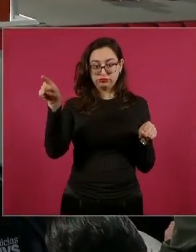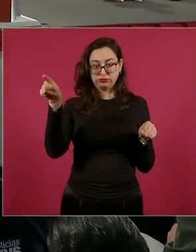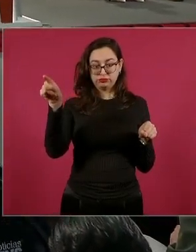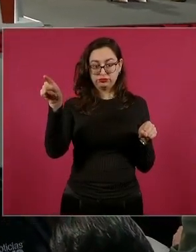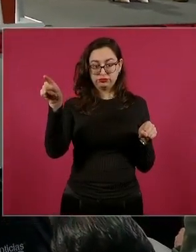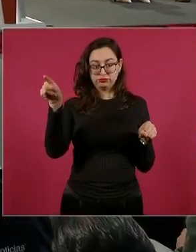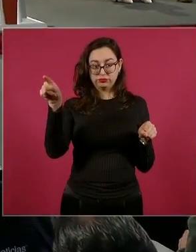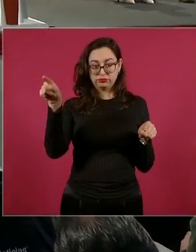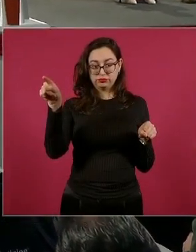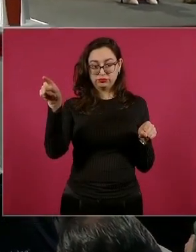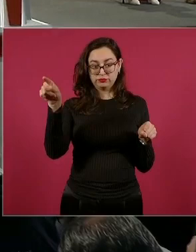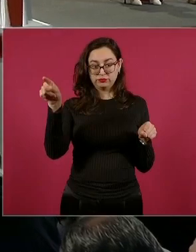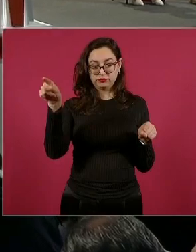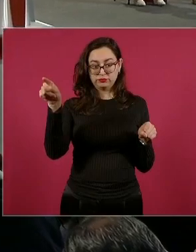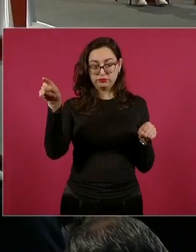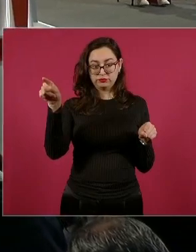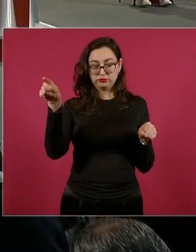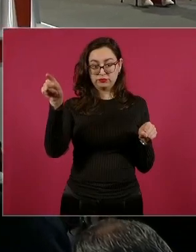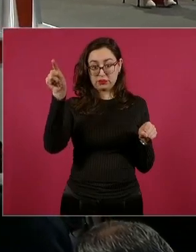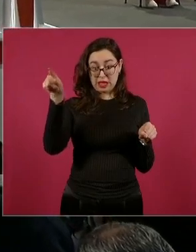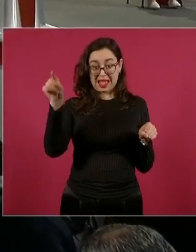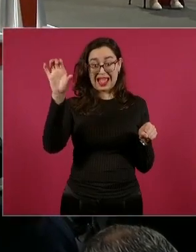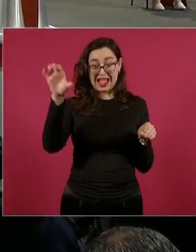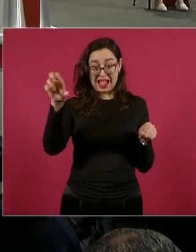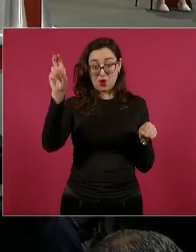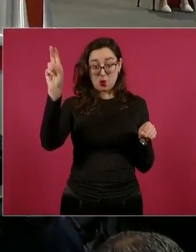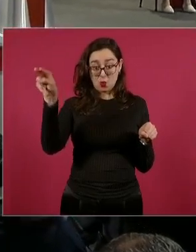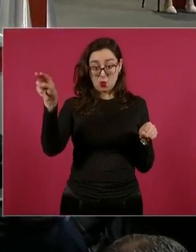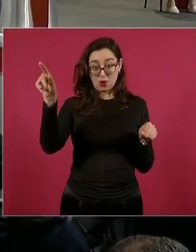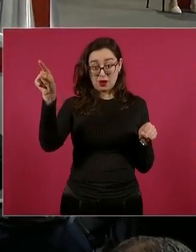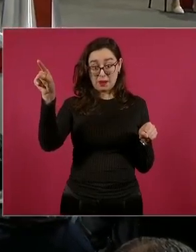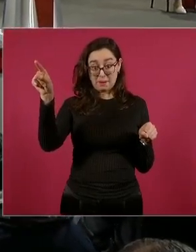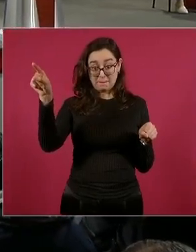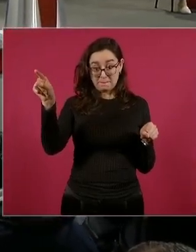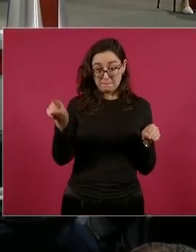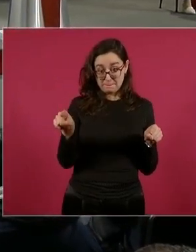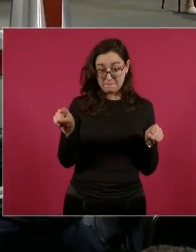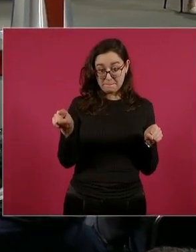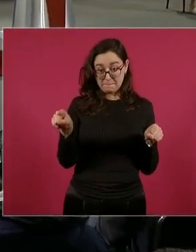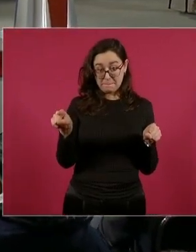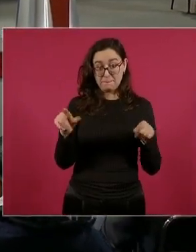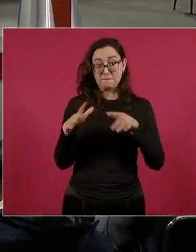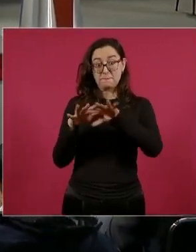Hasta aquí. O llega Cancún y ahí de Cancún a Playa.